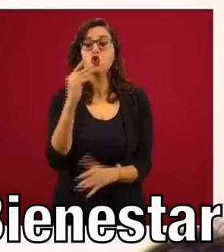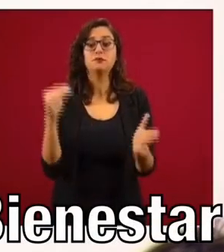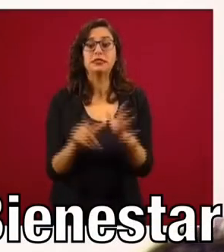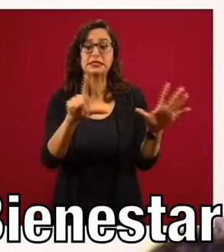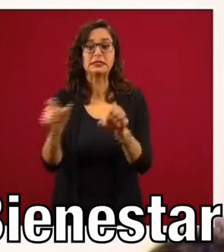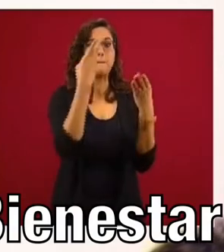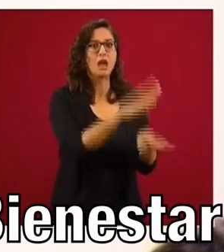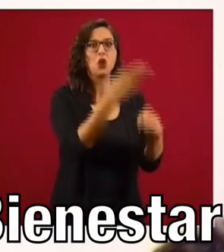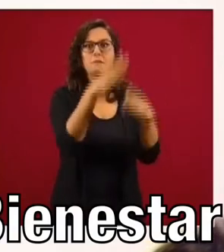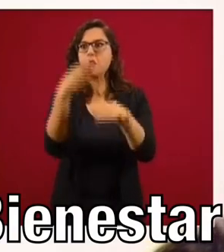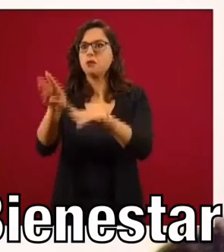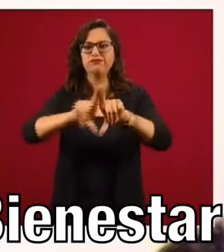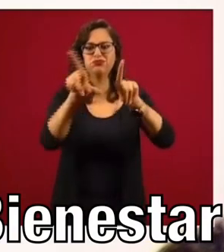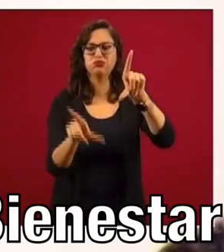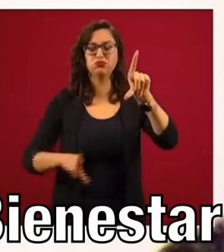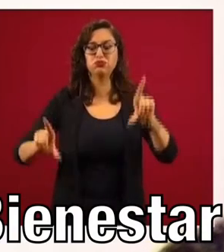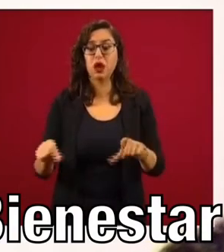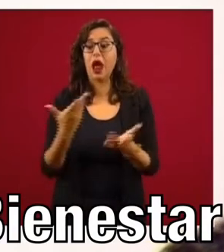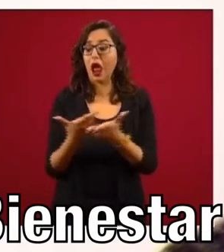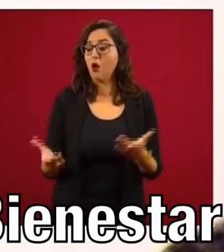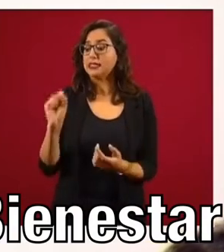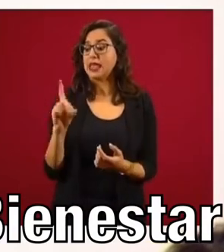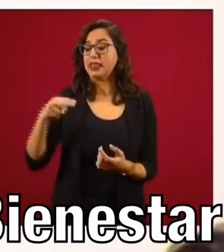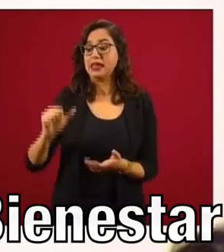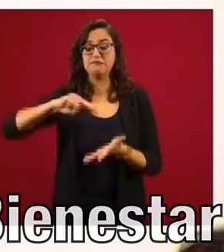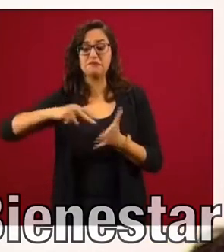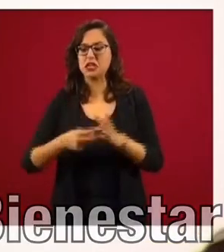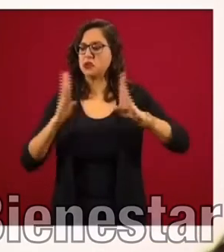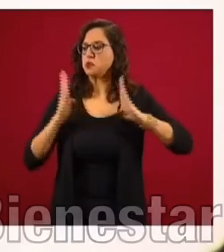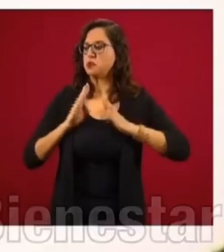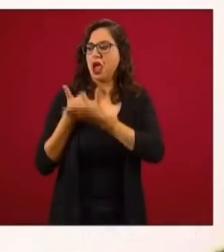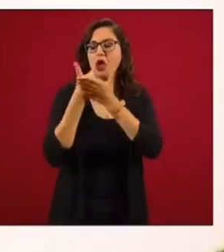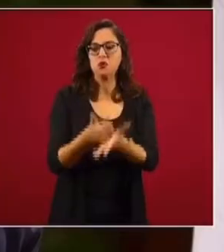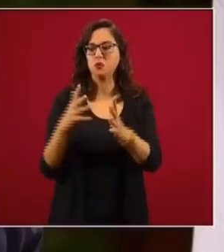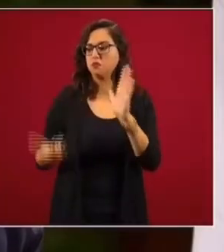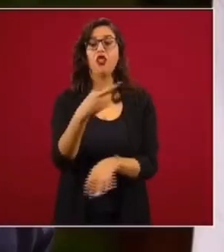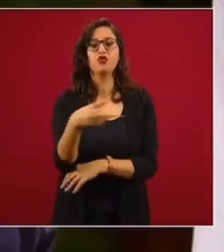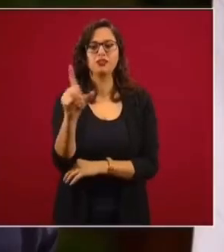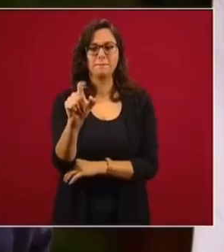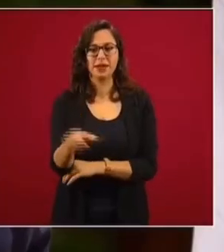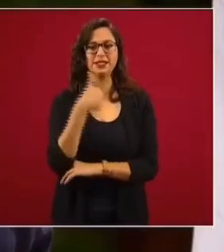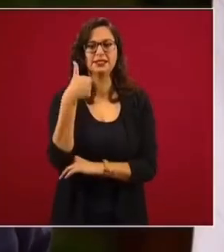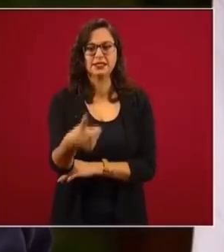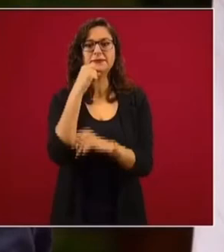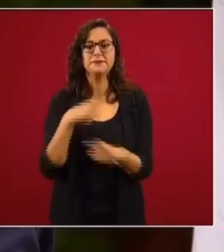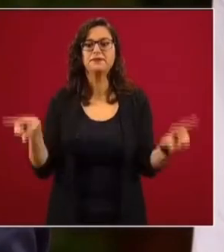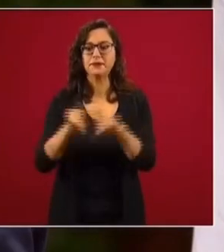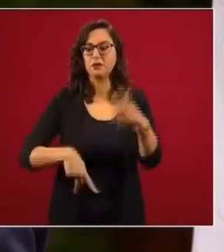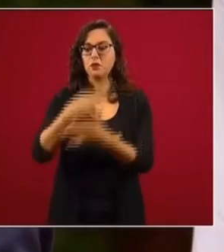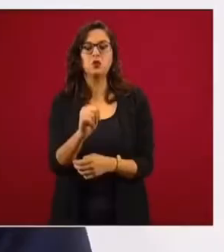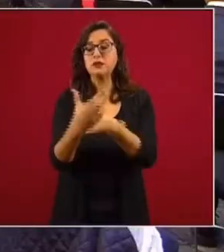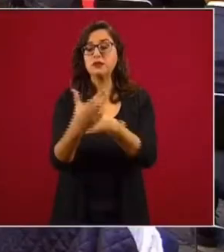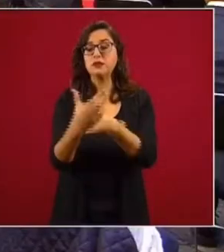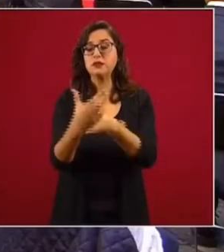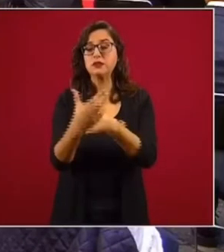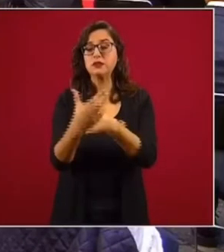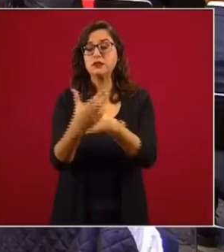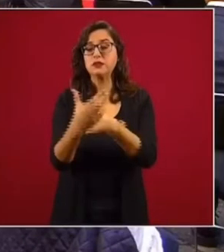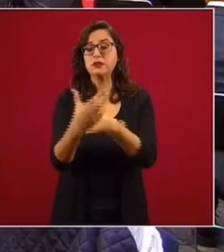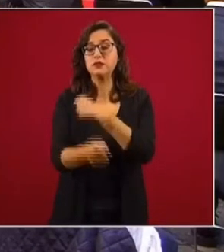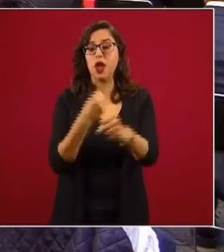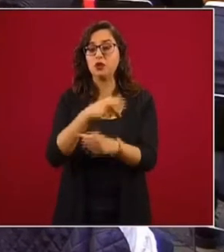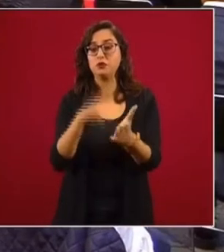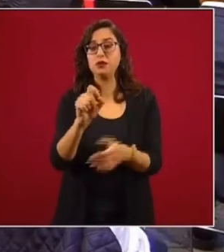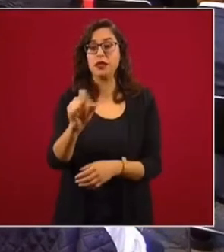el país. Actualmente con el apoyo de los ingenieros militares se han construido 226. Sigue avanzando el proyecto de Internet para Todos y en 2021